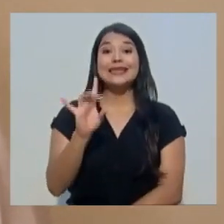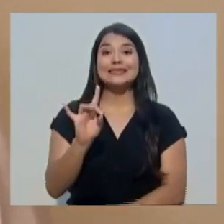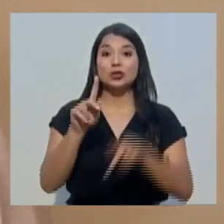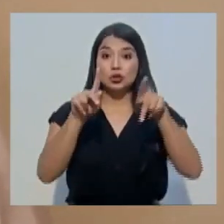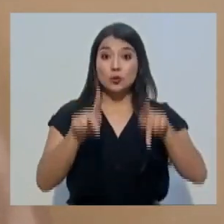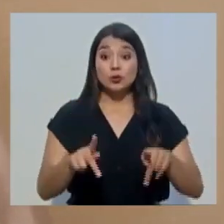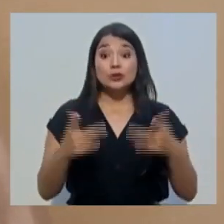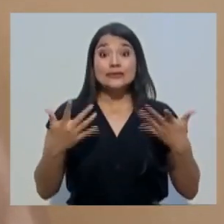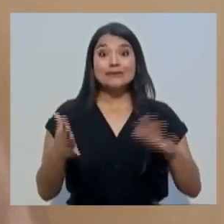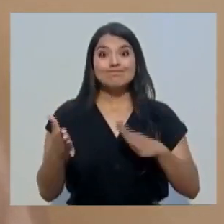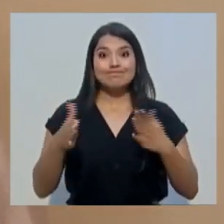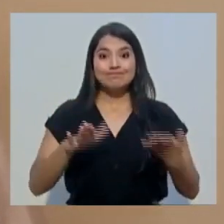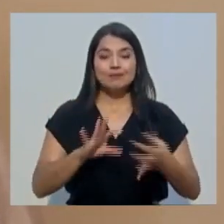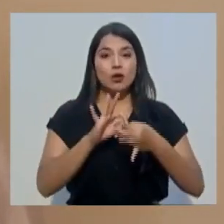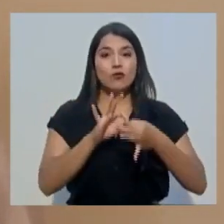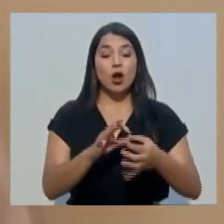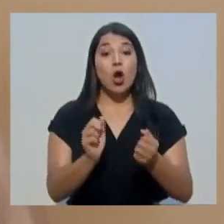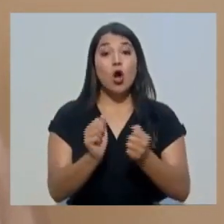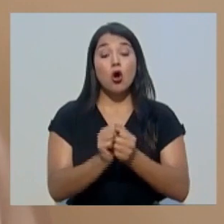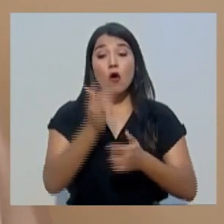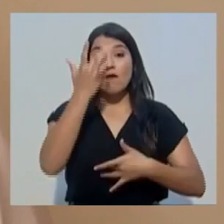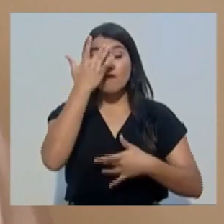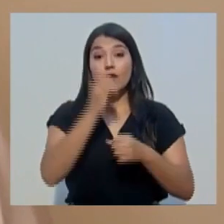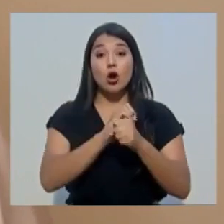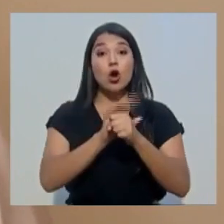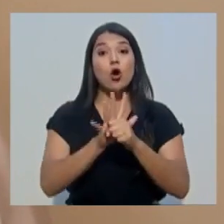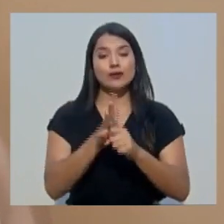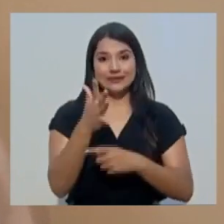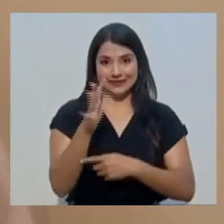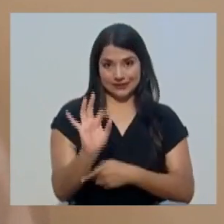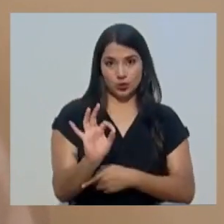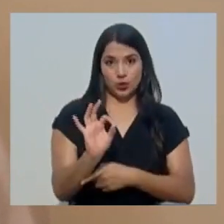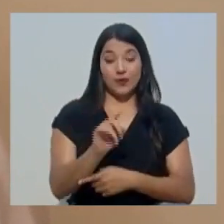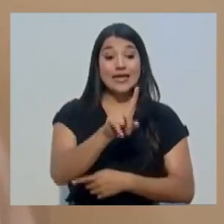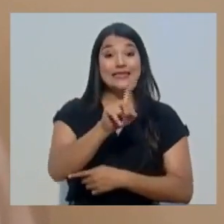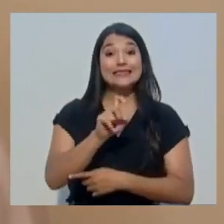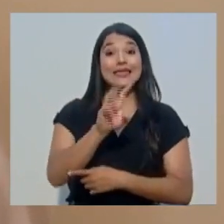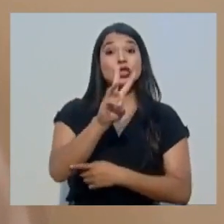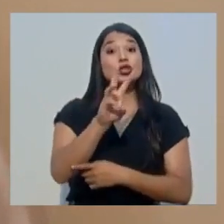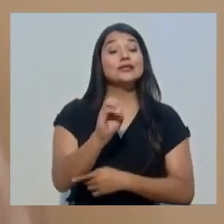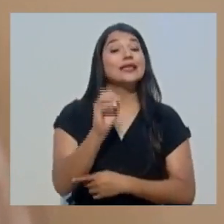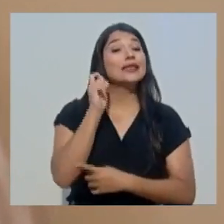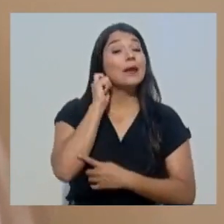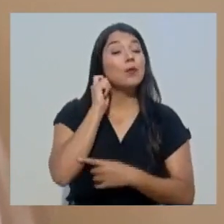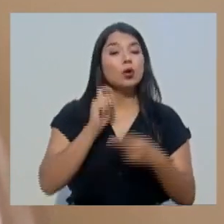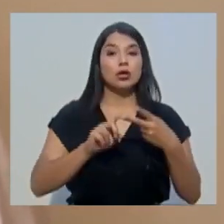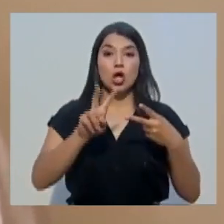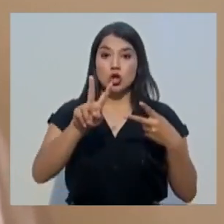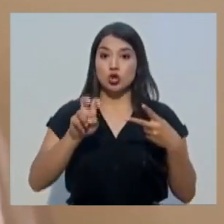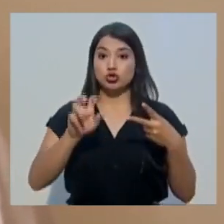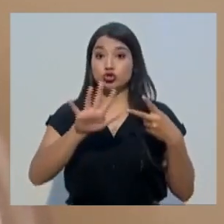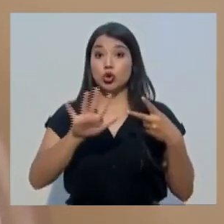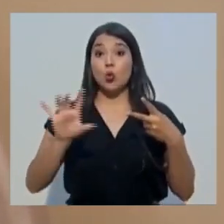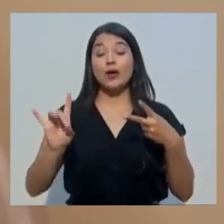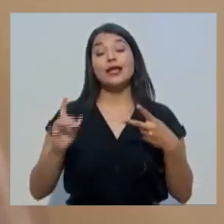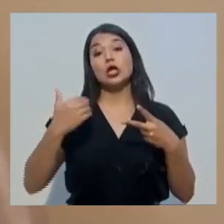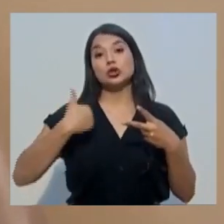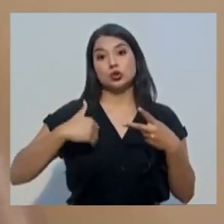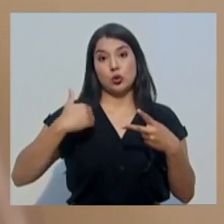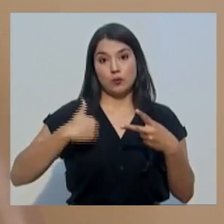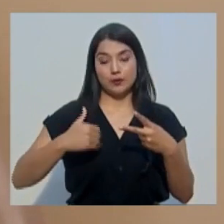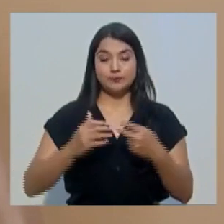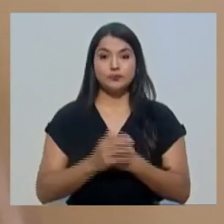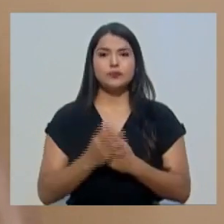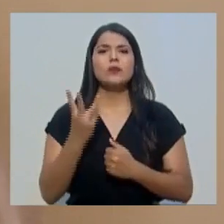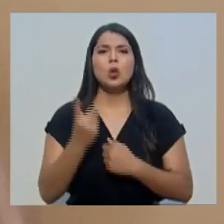fallecimientos relacionados con COVID-19, de los cuales 160 son mujeres y 258 son